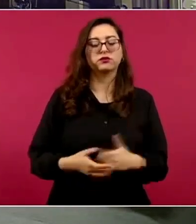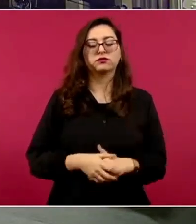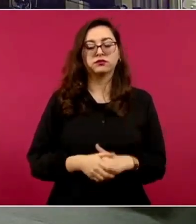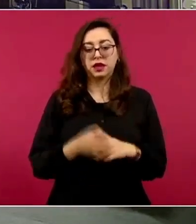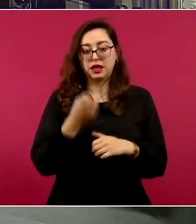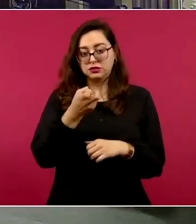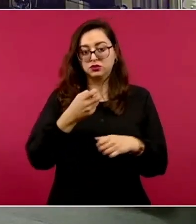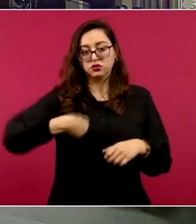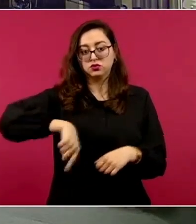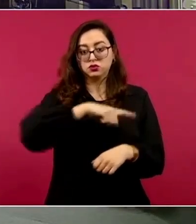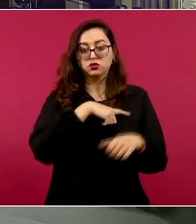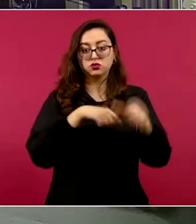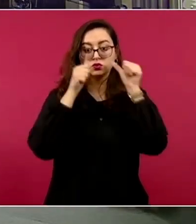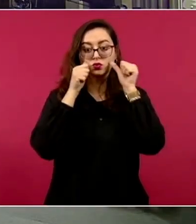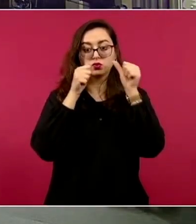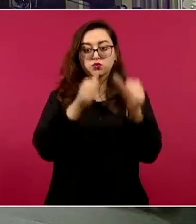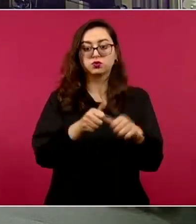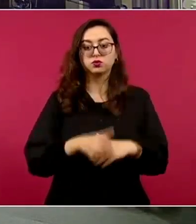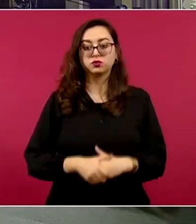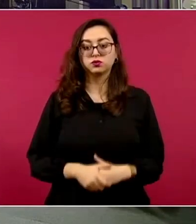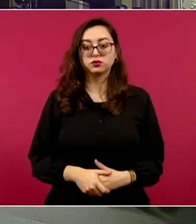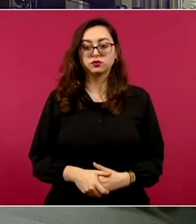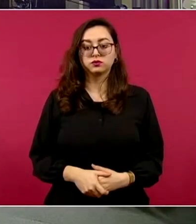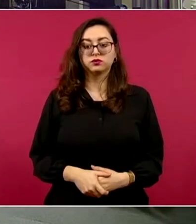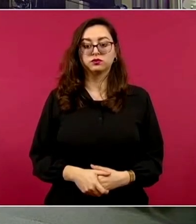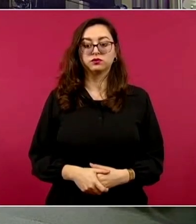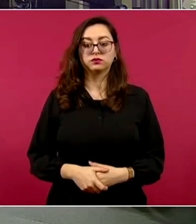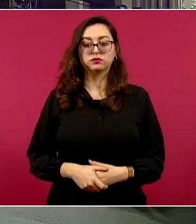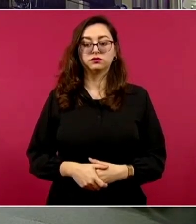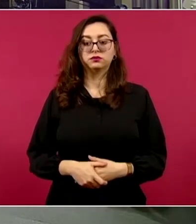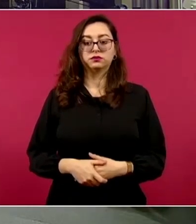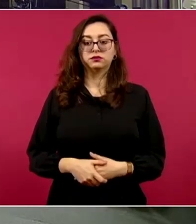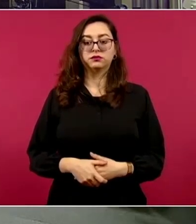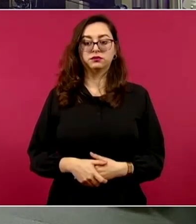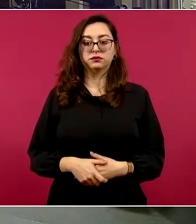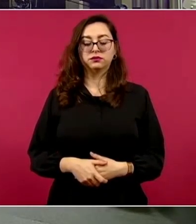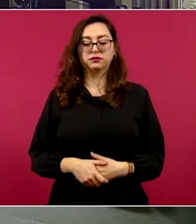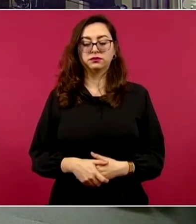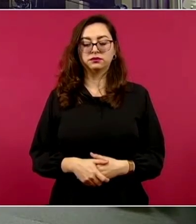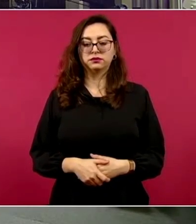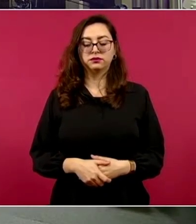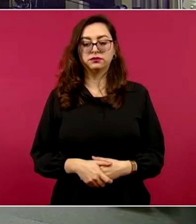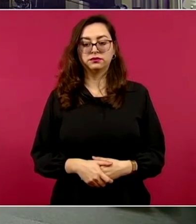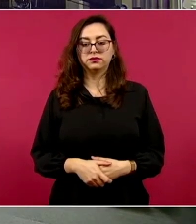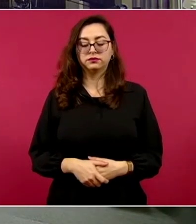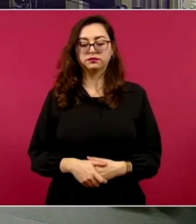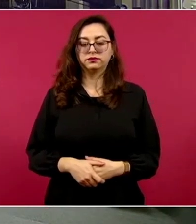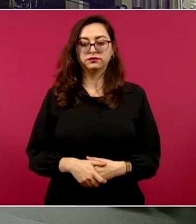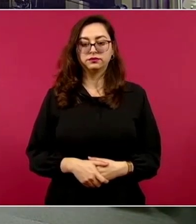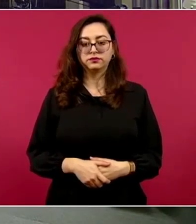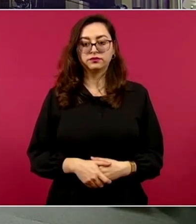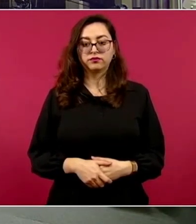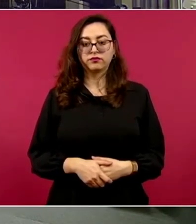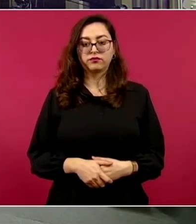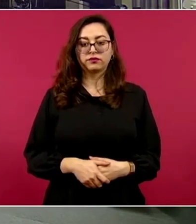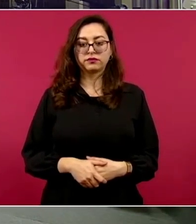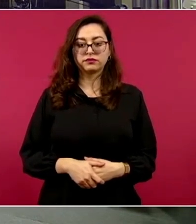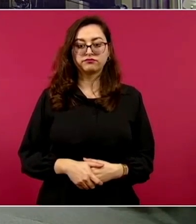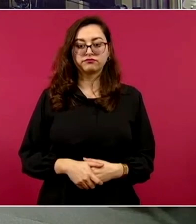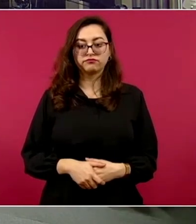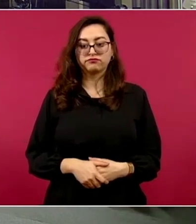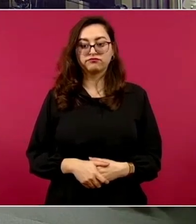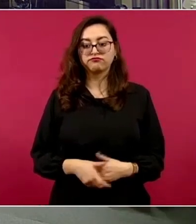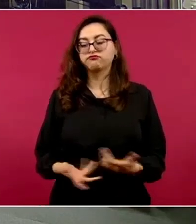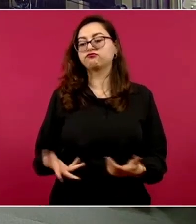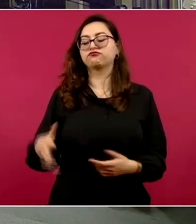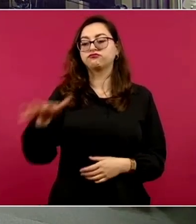¿Por qué siguen ocurriendo desapariciones a pesar de todo ese despliegue que tiene la Sedena y las fuerzas federales? O ¿por qué siguen ocurriendo desapariciones